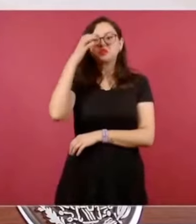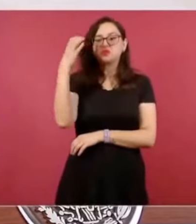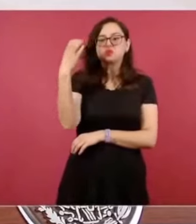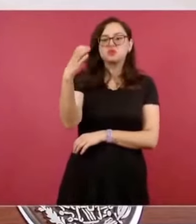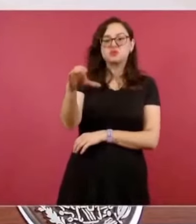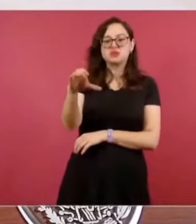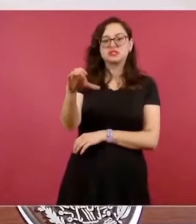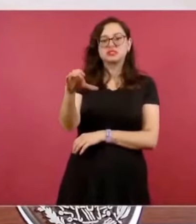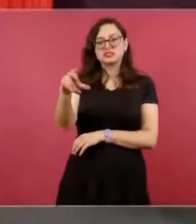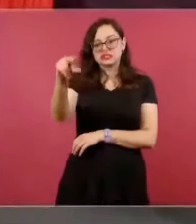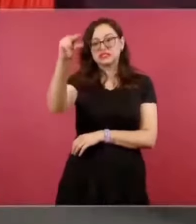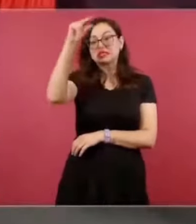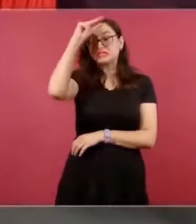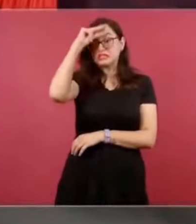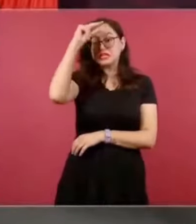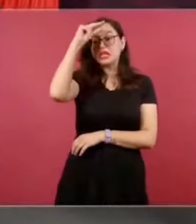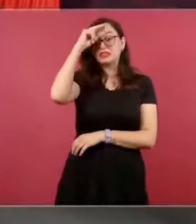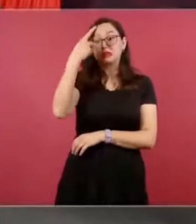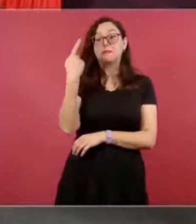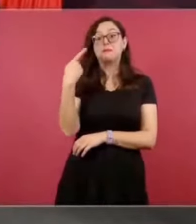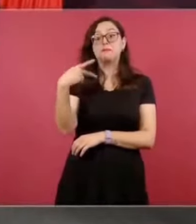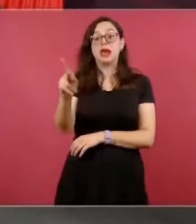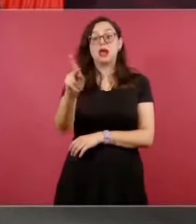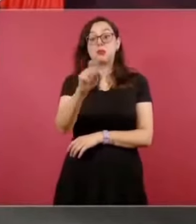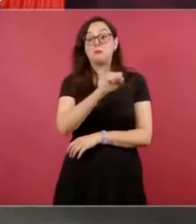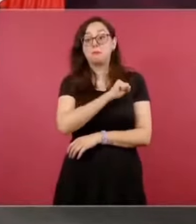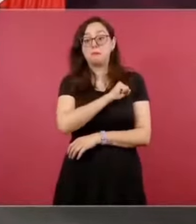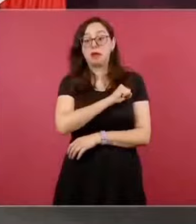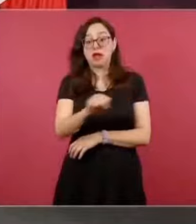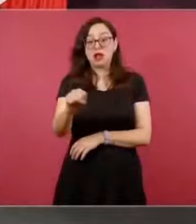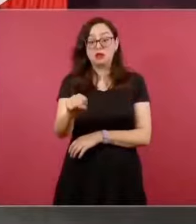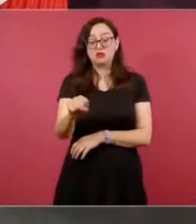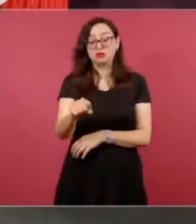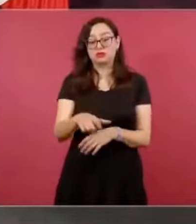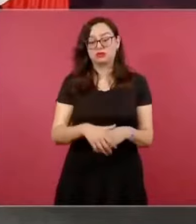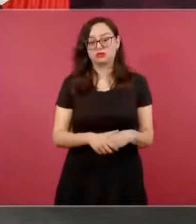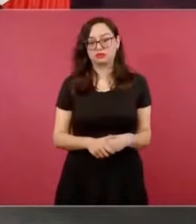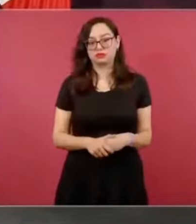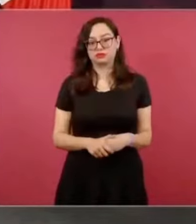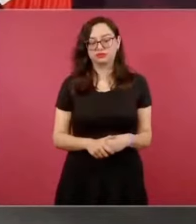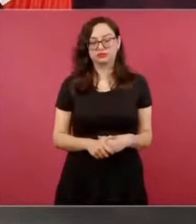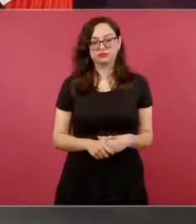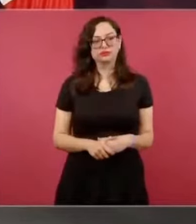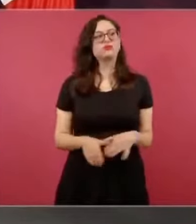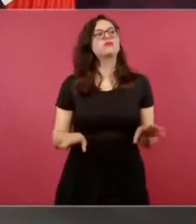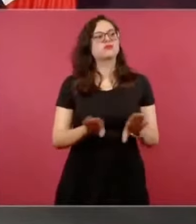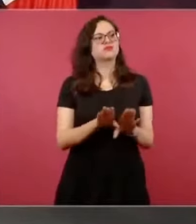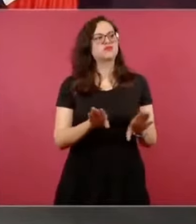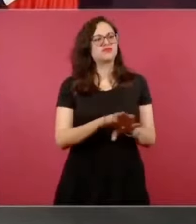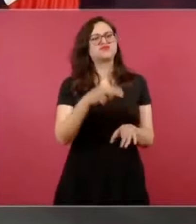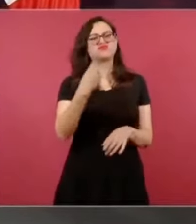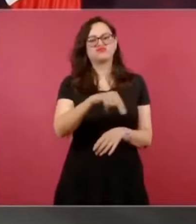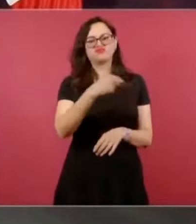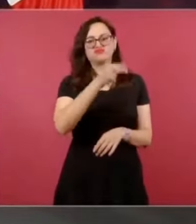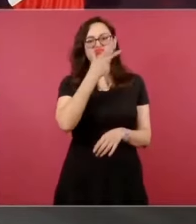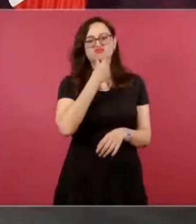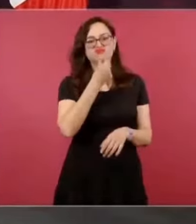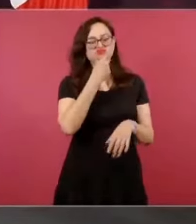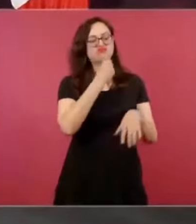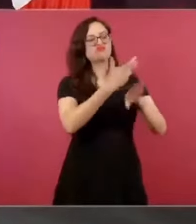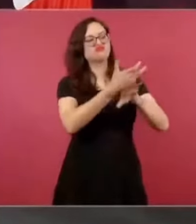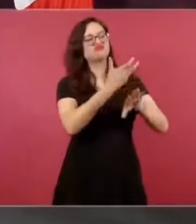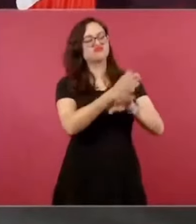inteligentes hasta para la maldad, ¿cómo se llama el estadounidense?